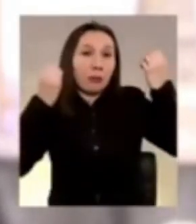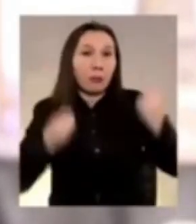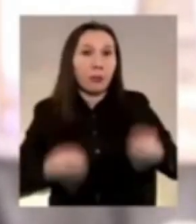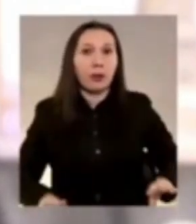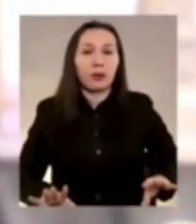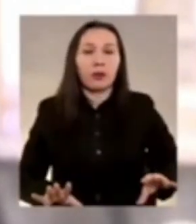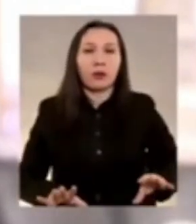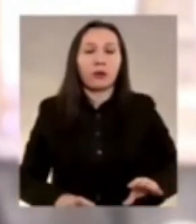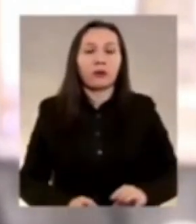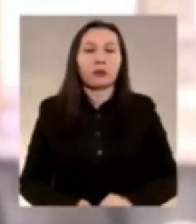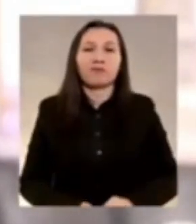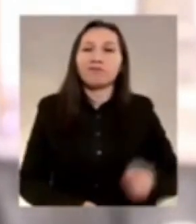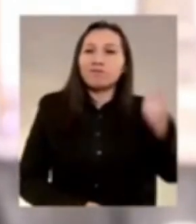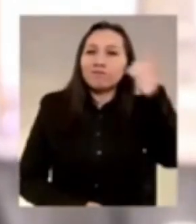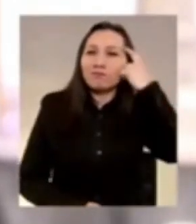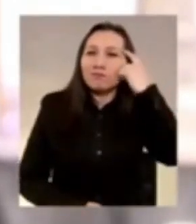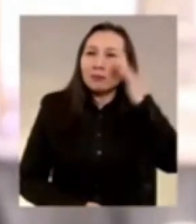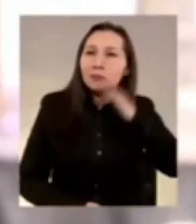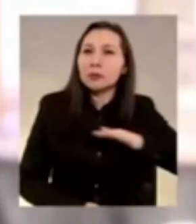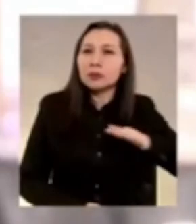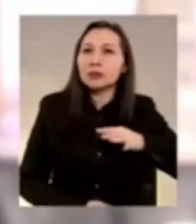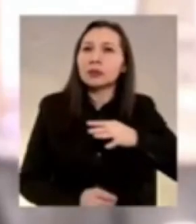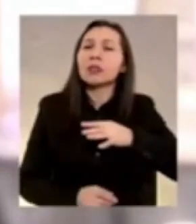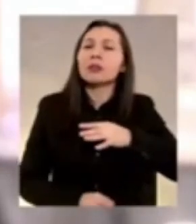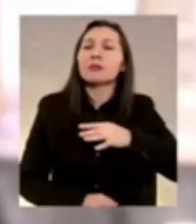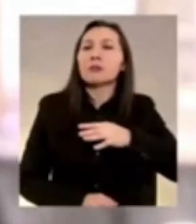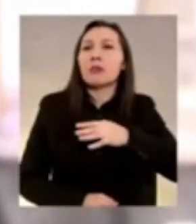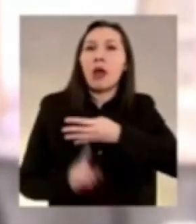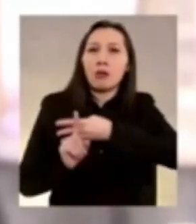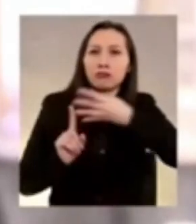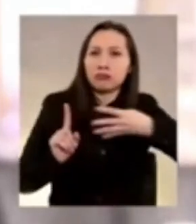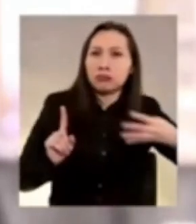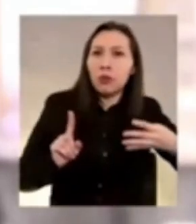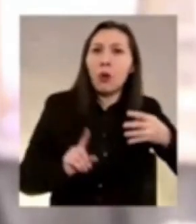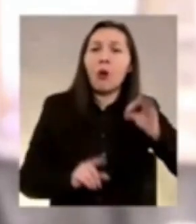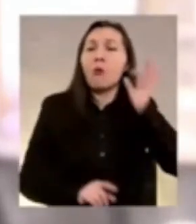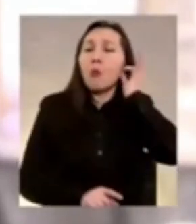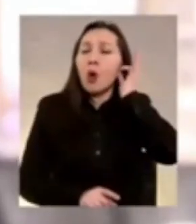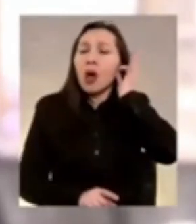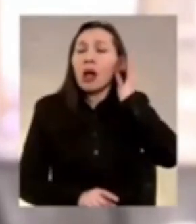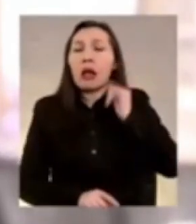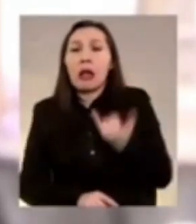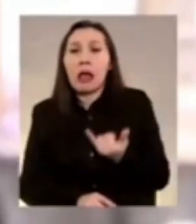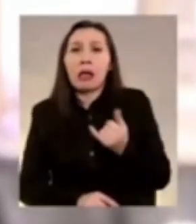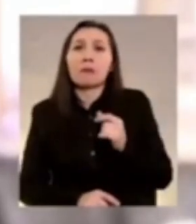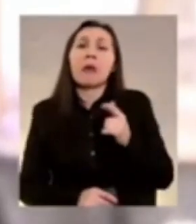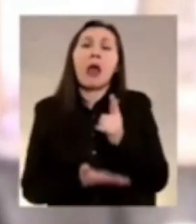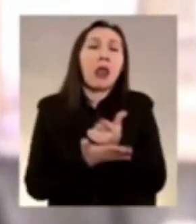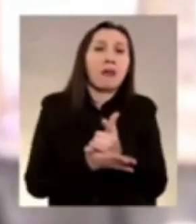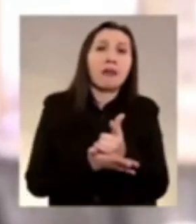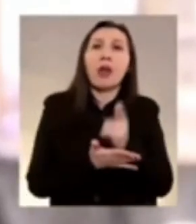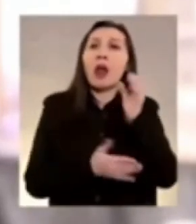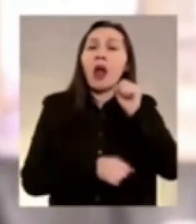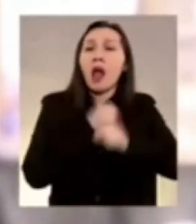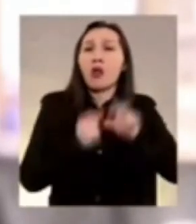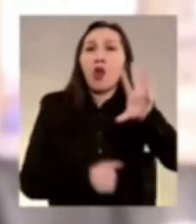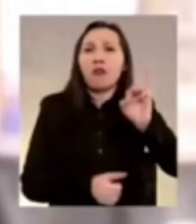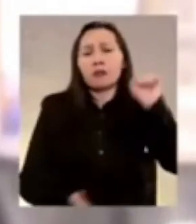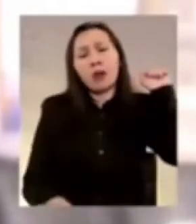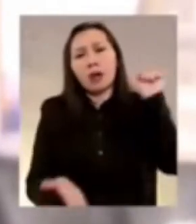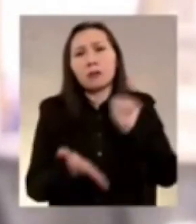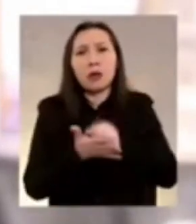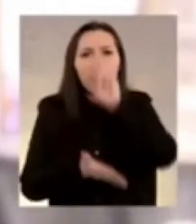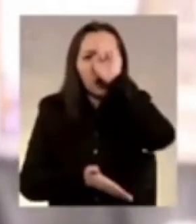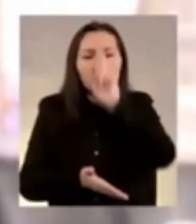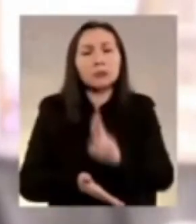golpe de estado al doctor Salvador Allende estamos leyendo sus comentarios sus mensajes hay mucho mucho de qué hablar estamos viendo también y